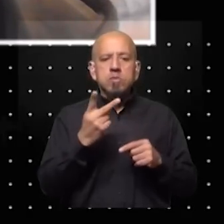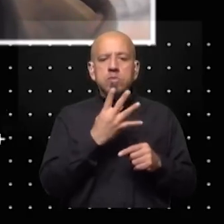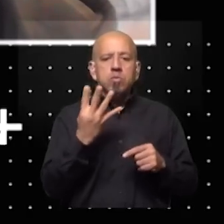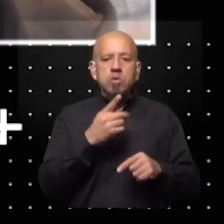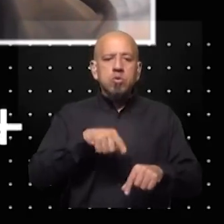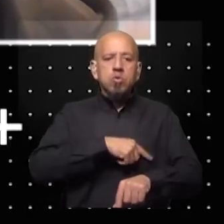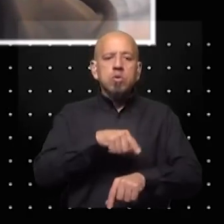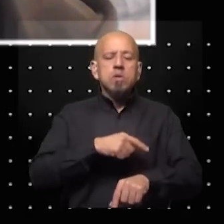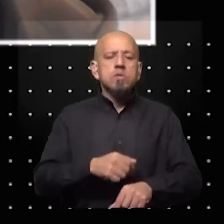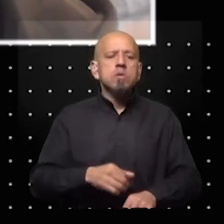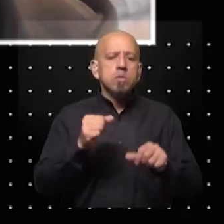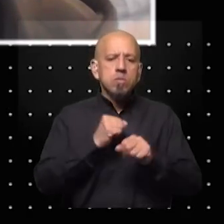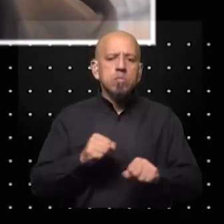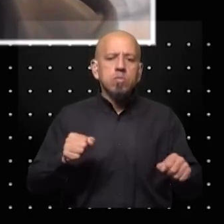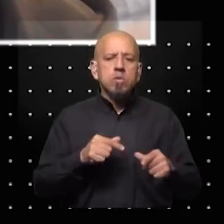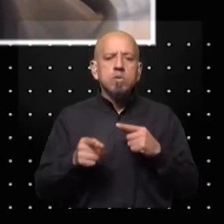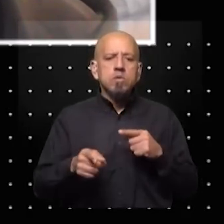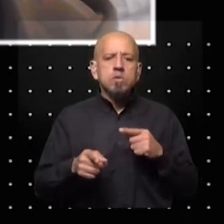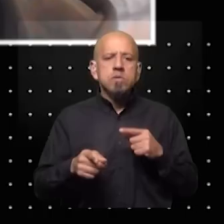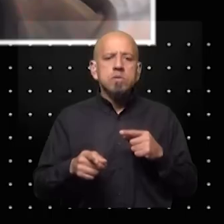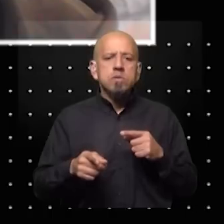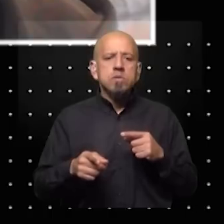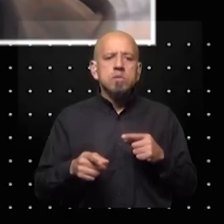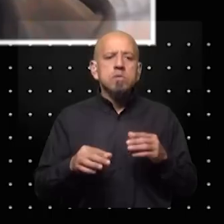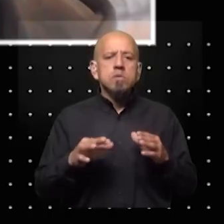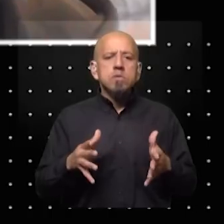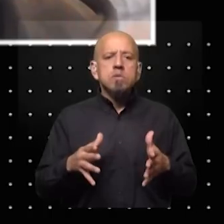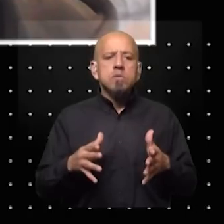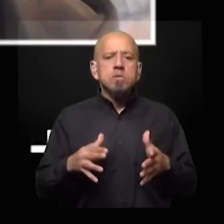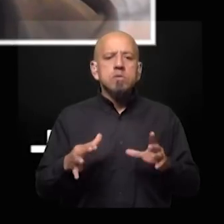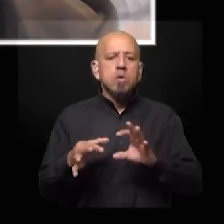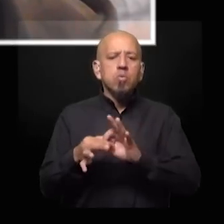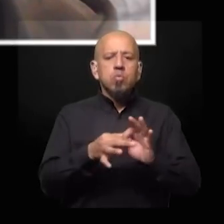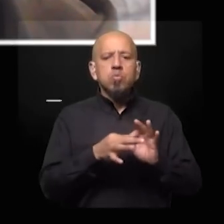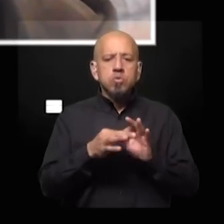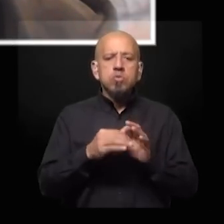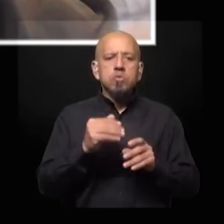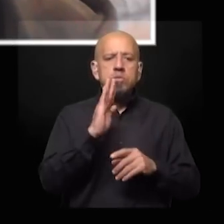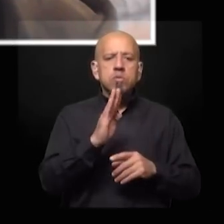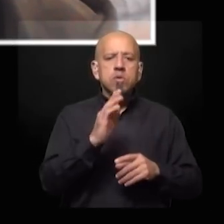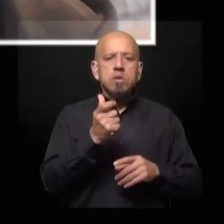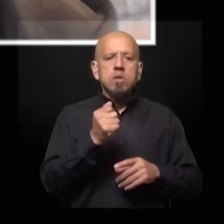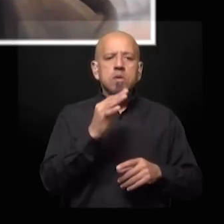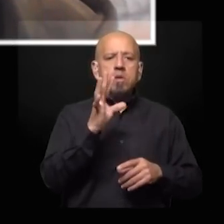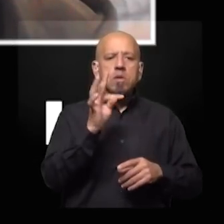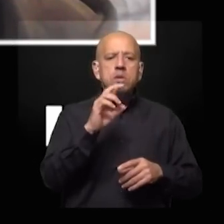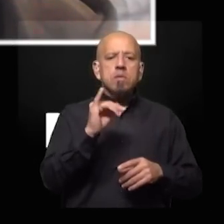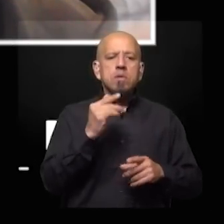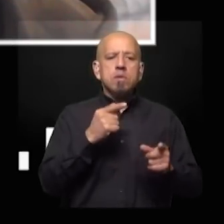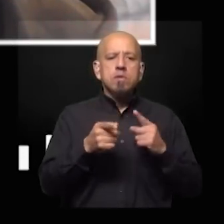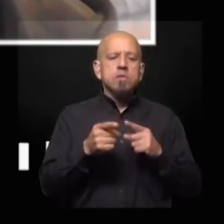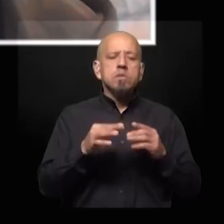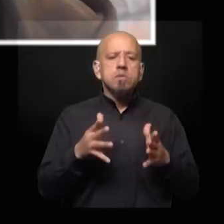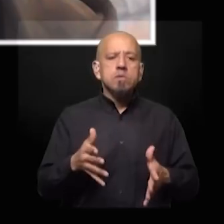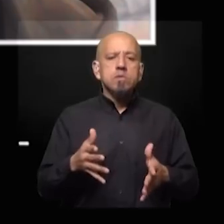horas ¿podrá saldar esta nueva conformación llamada Unión por la Patria esta discusión y enfrentar una campaña con